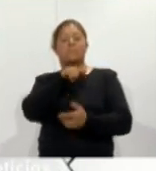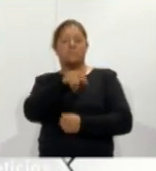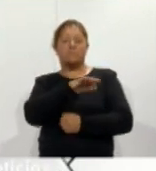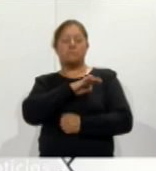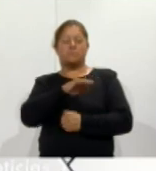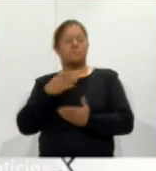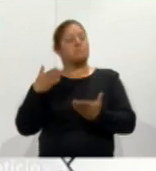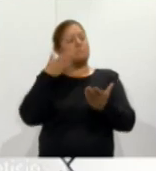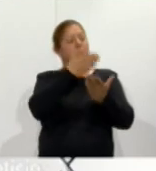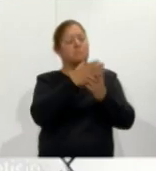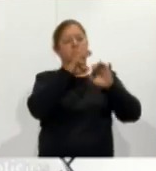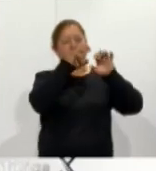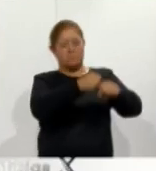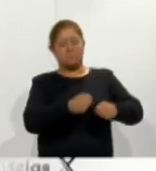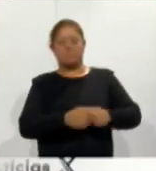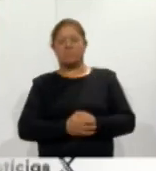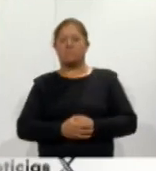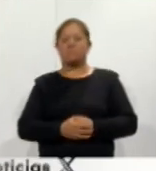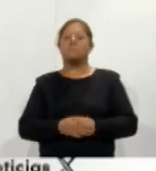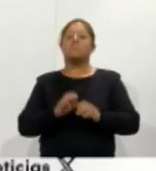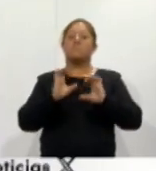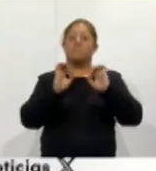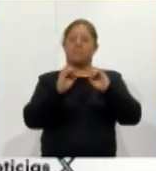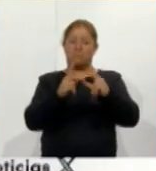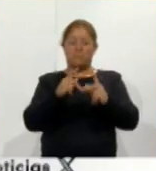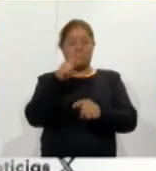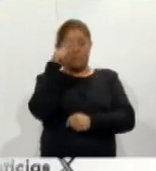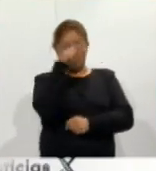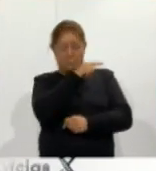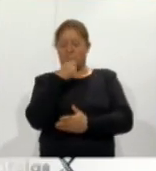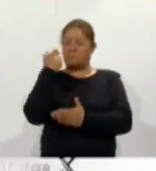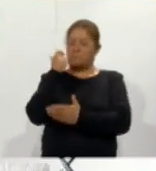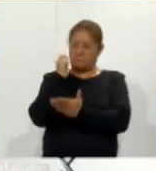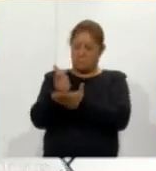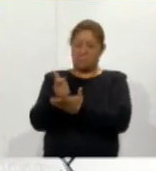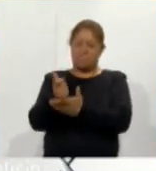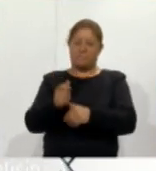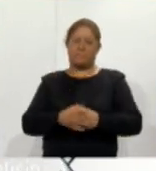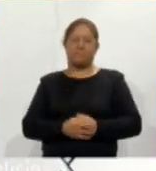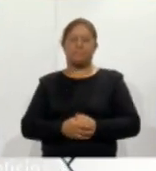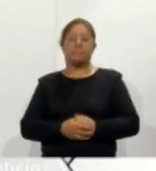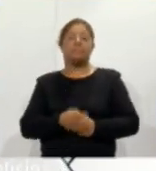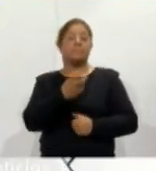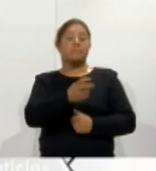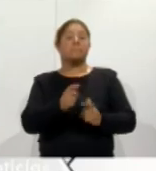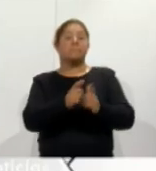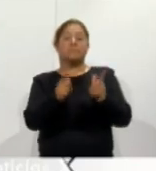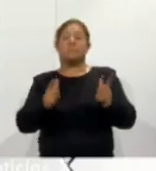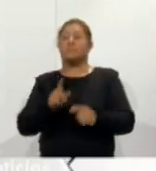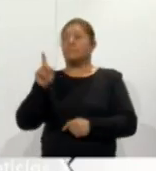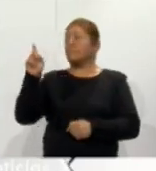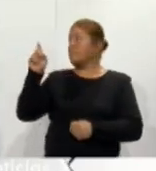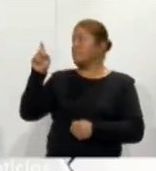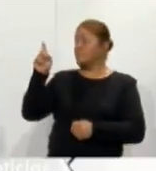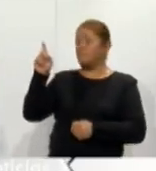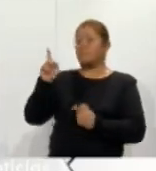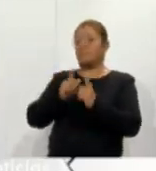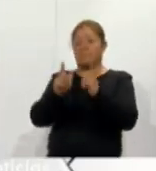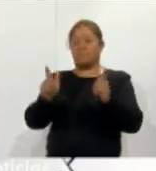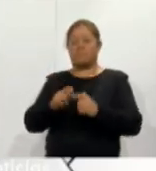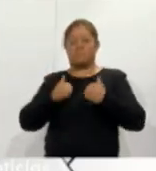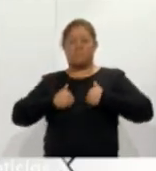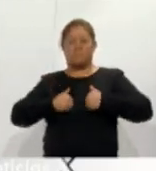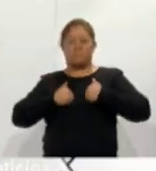prenderle entonces se te entregará el dinero el grupo proyección juvenil de Chautempan realizó 12